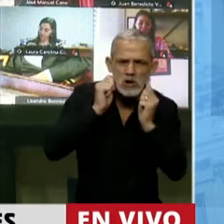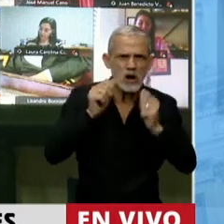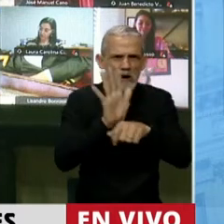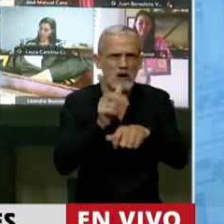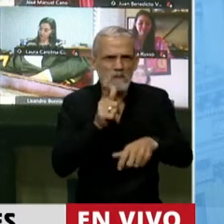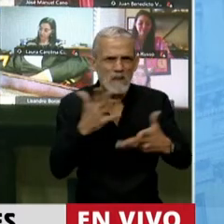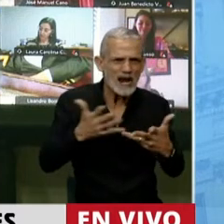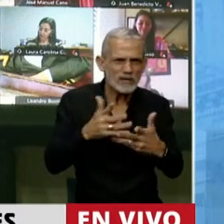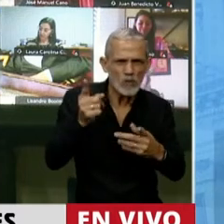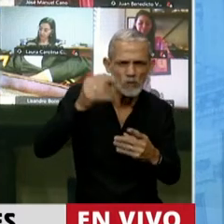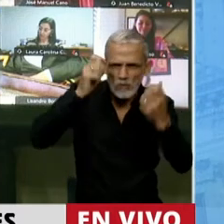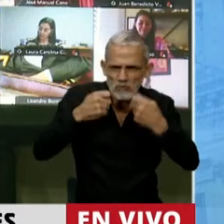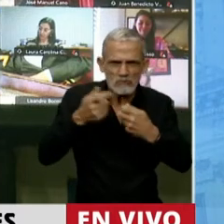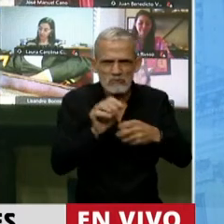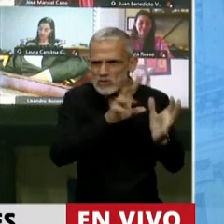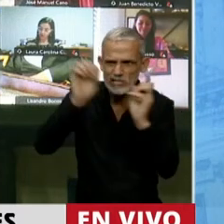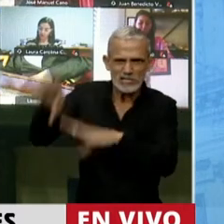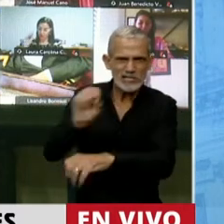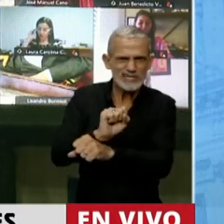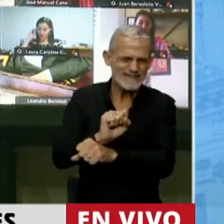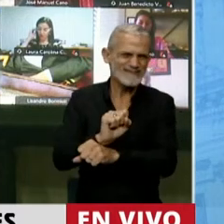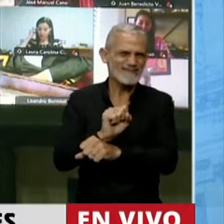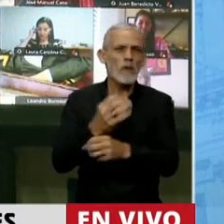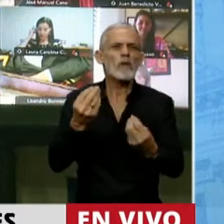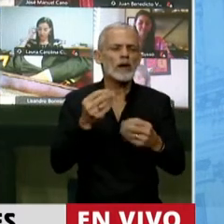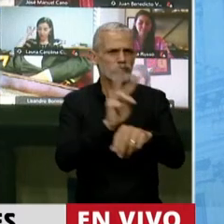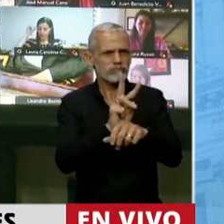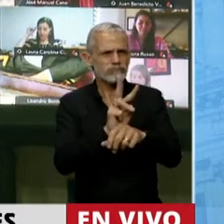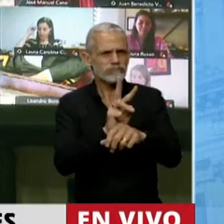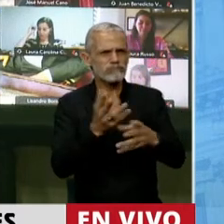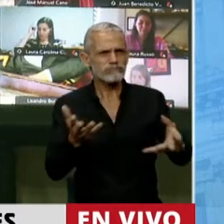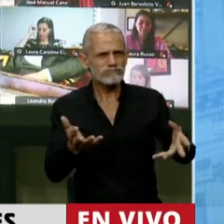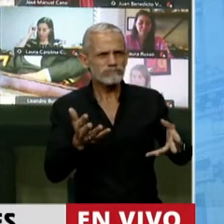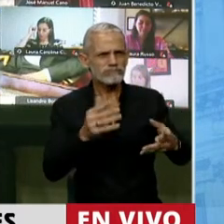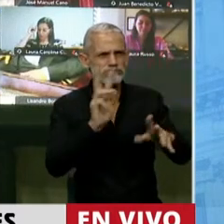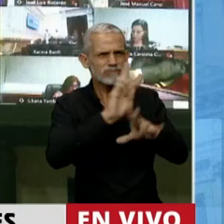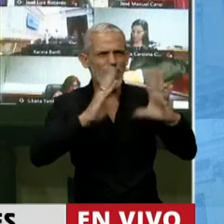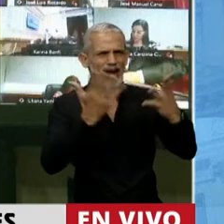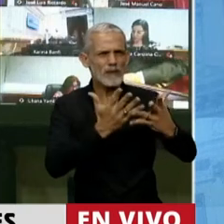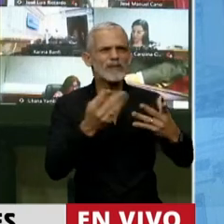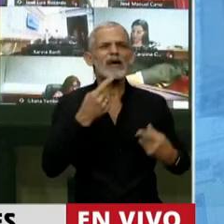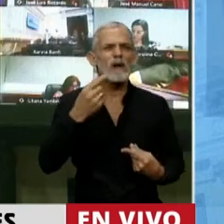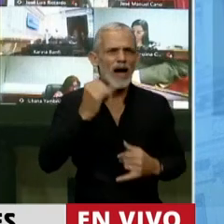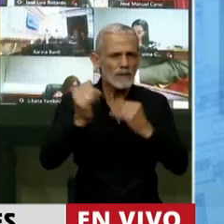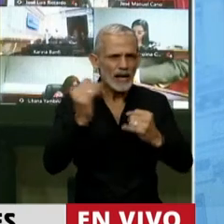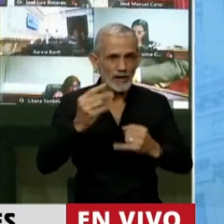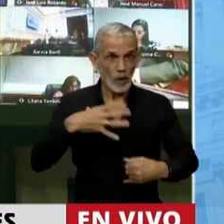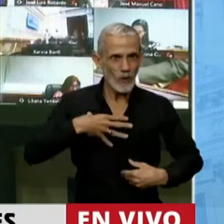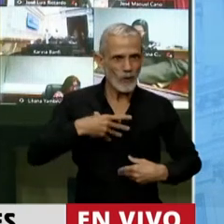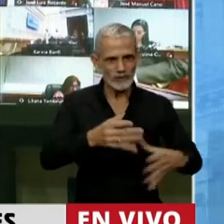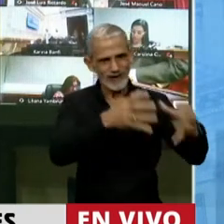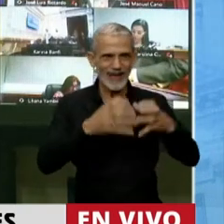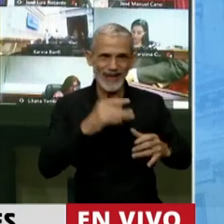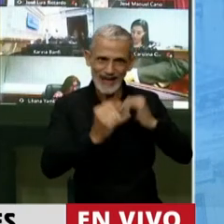luchadores en defensa del medio ambiente. ¿Cómo terroristas los trataron? ¿Qué le van a decir? ¿Que le van a hacer un curso a